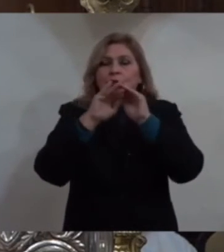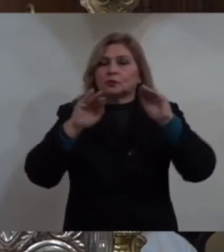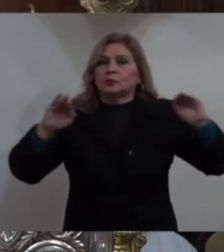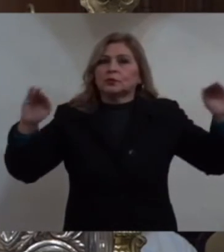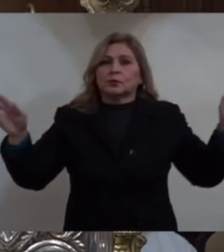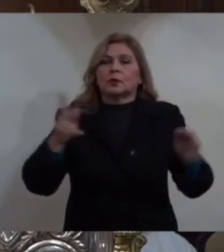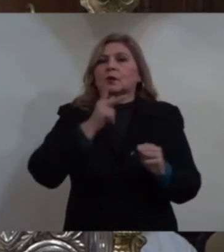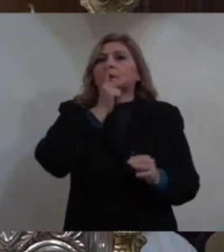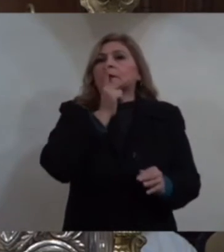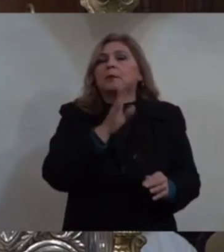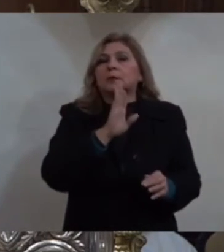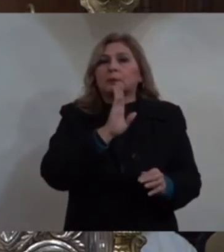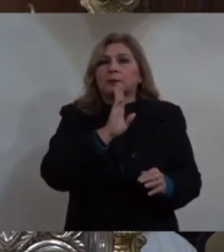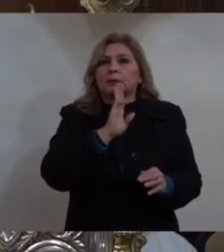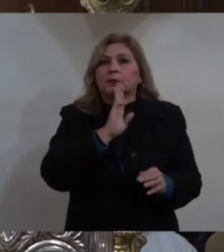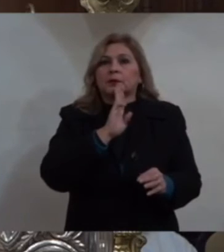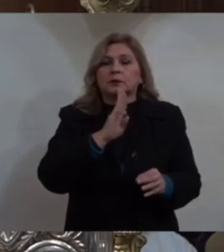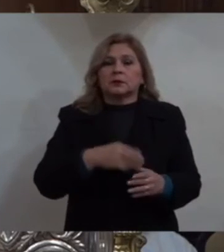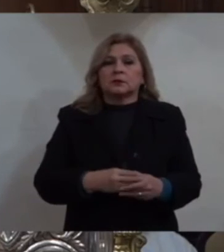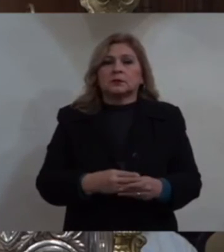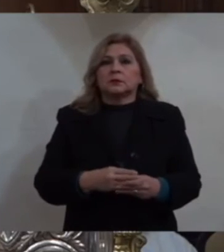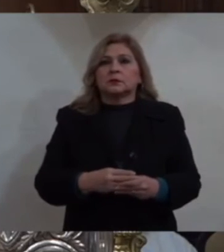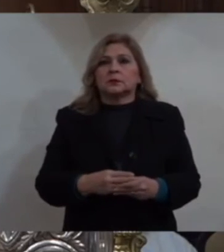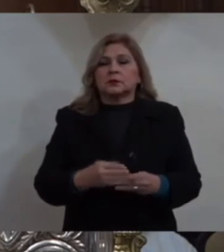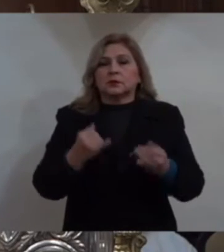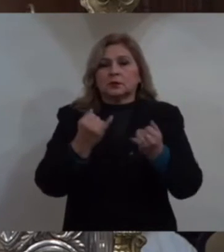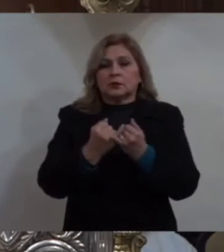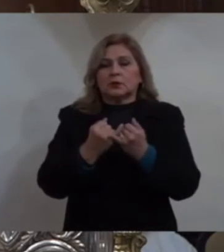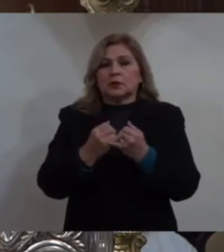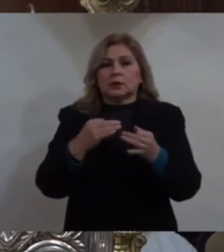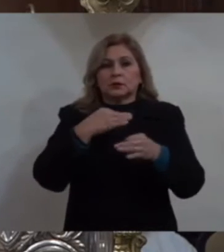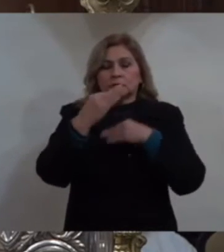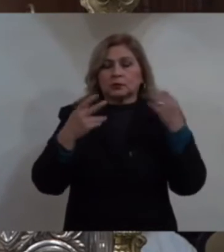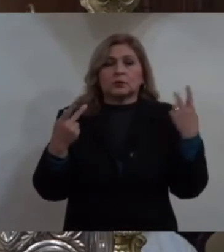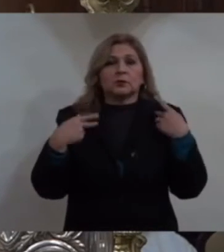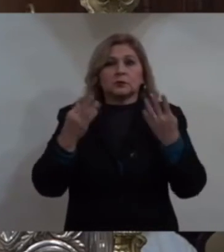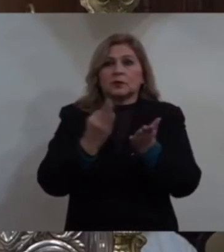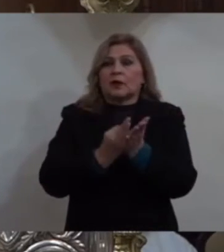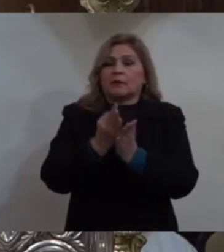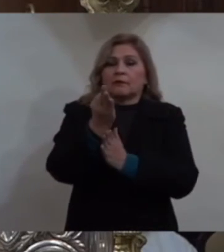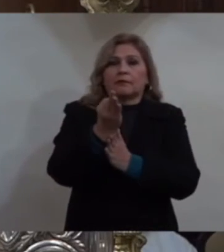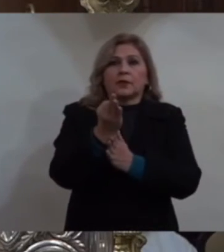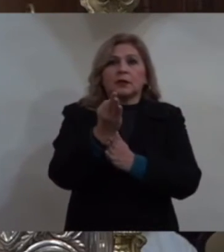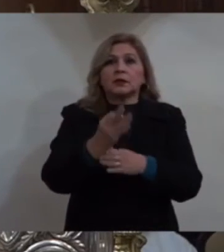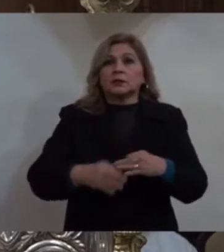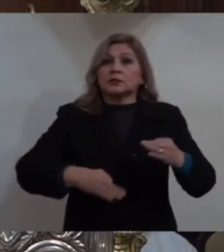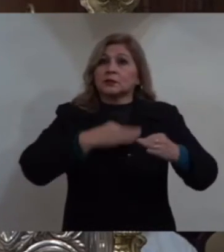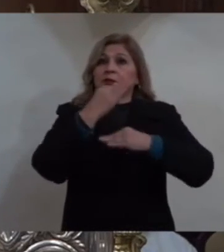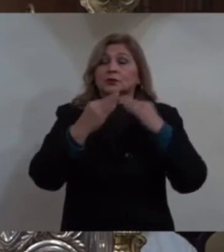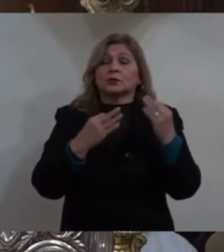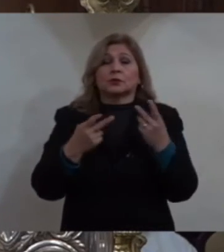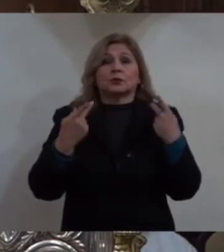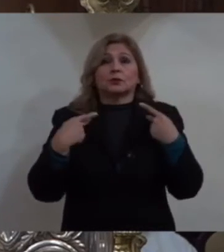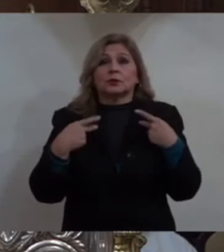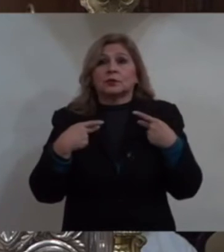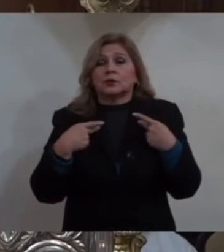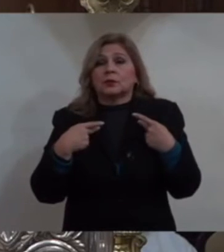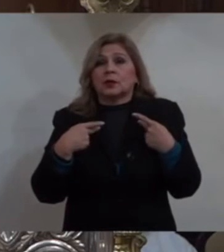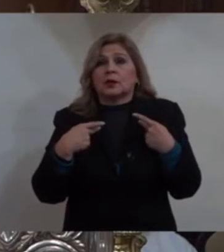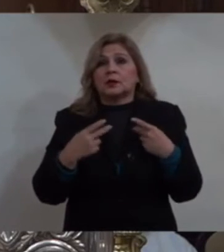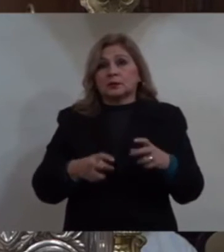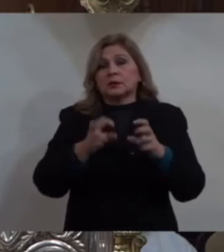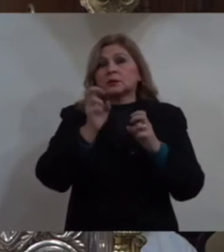como mamás, como fieles laicos, también ejercen este